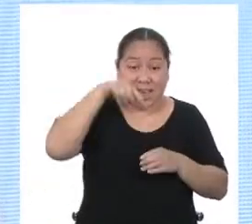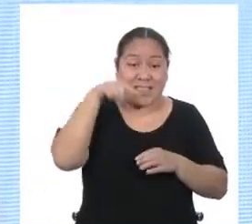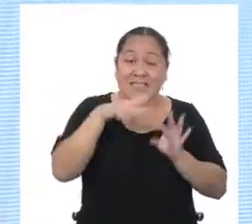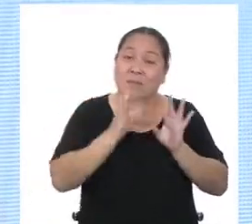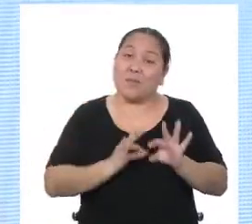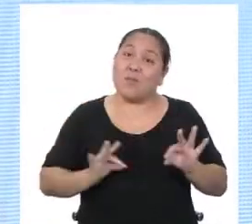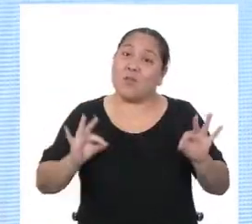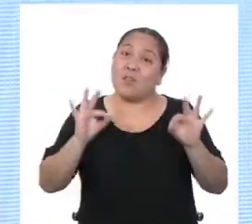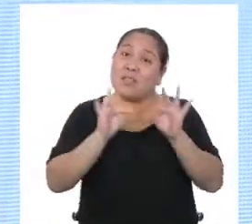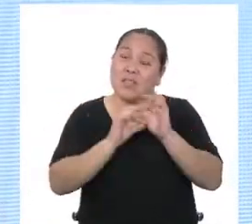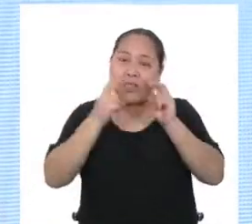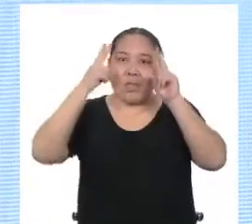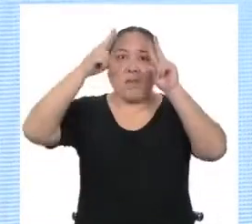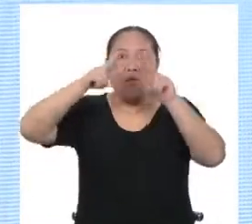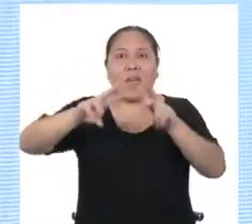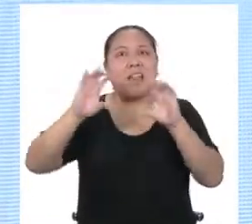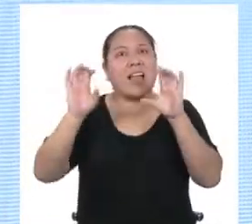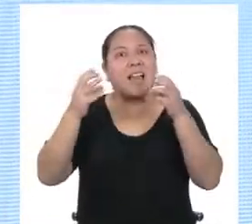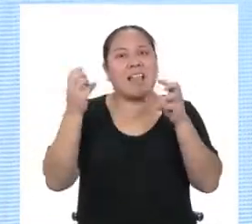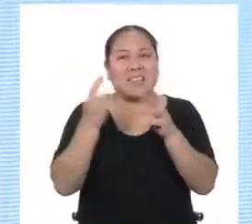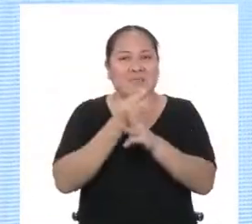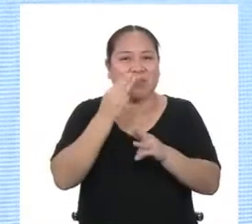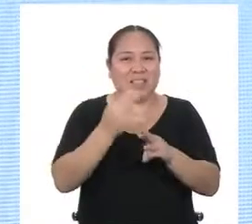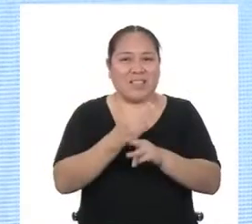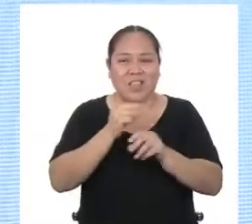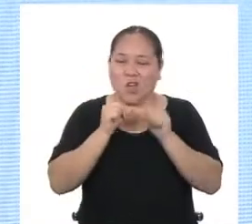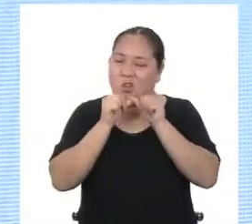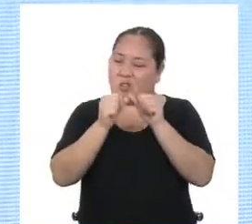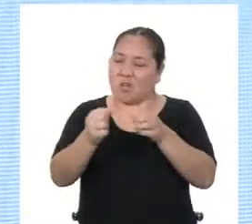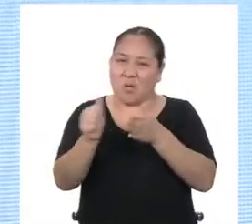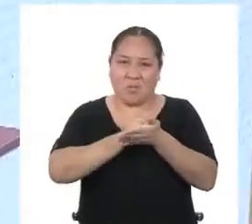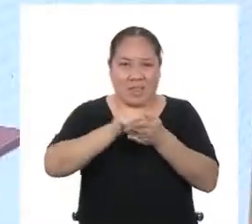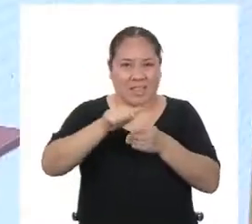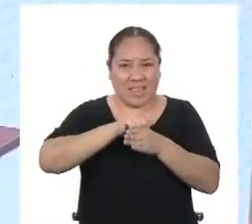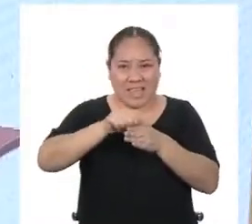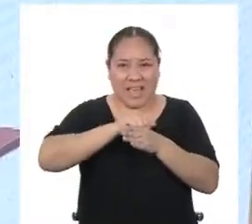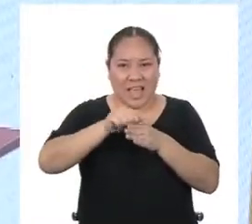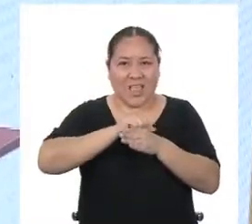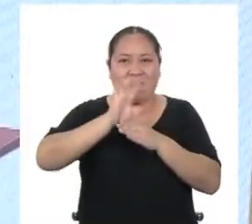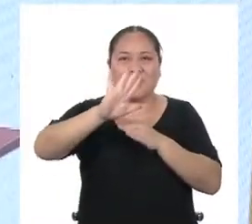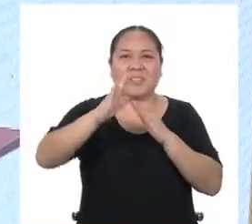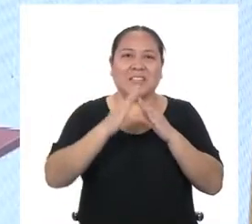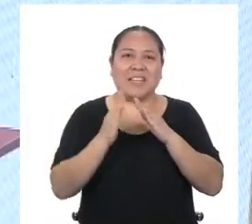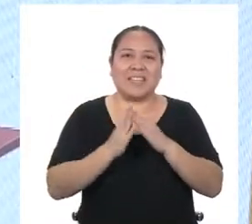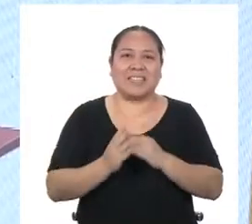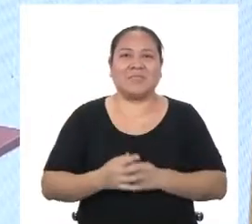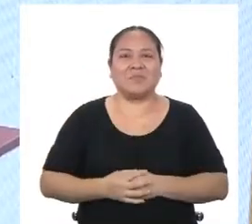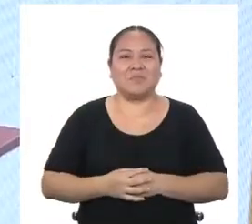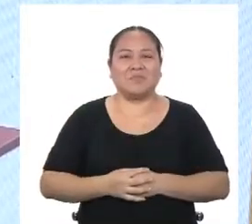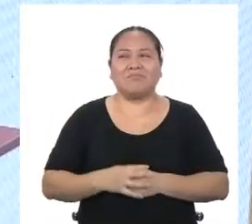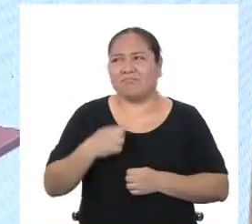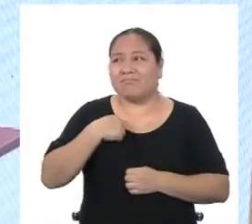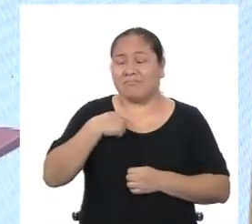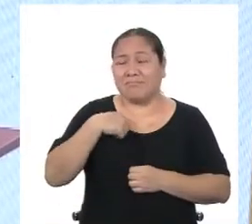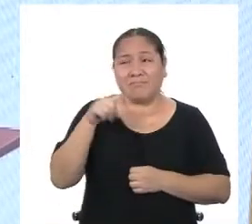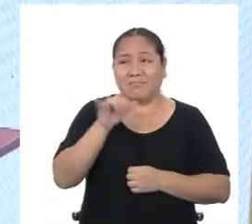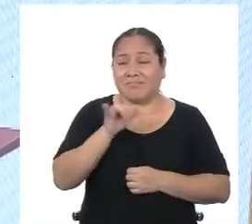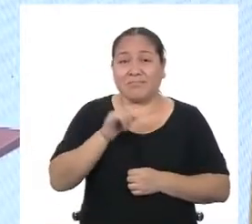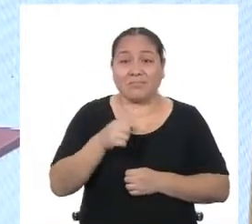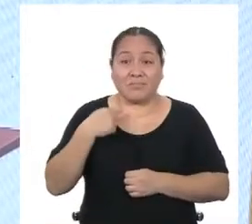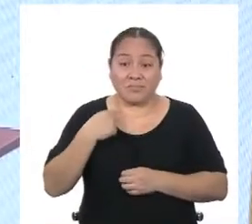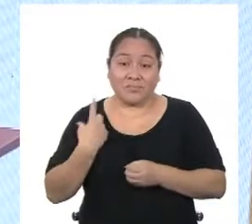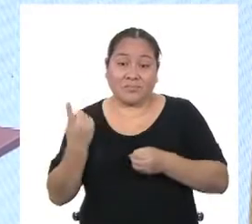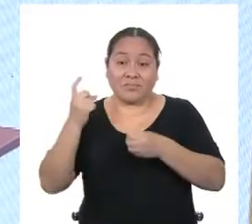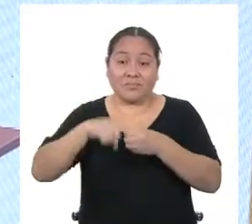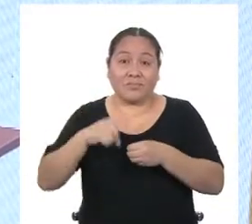a las clases de matemáticas y seguir practicando en casa. Eso me ha pasado ahora. Te cuento que desde que estoy